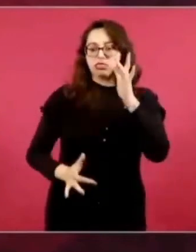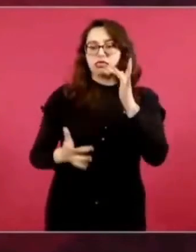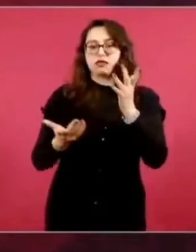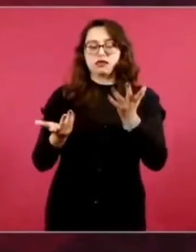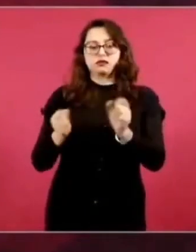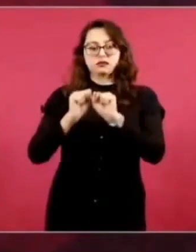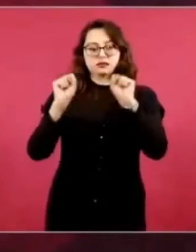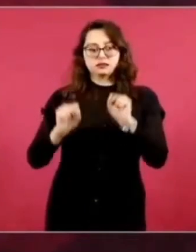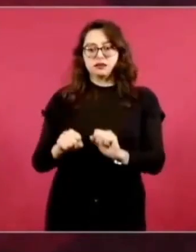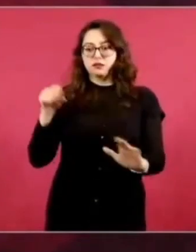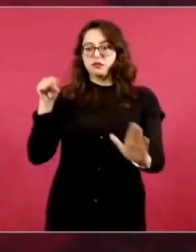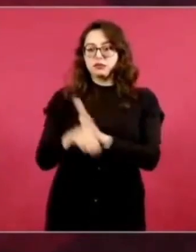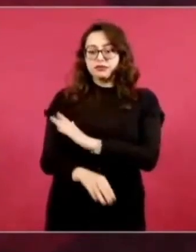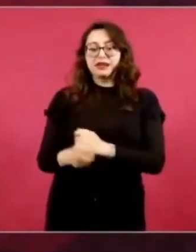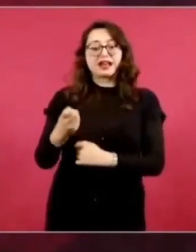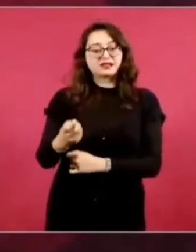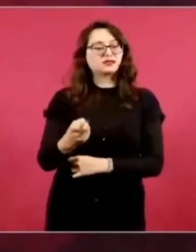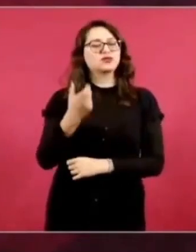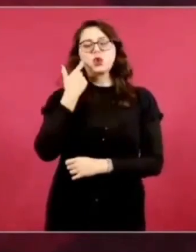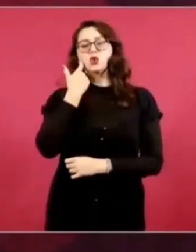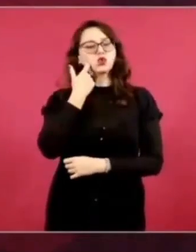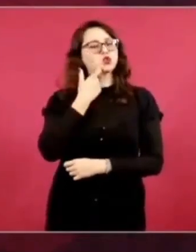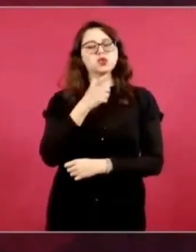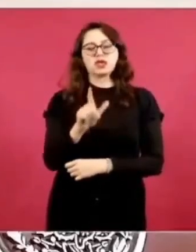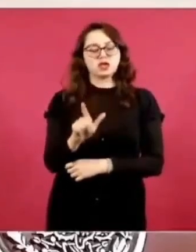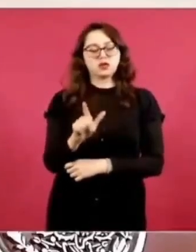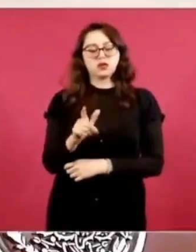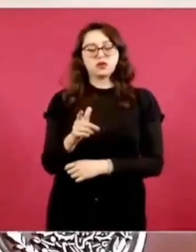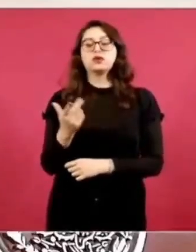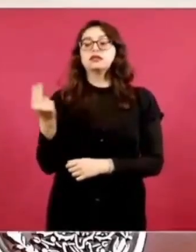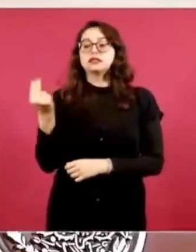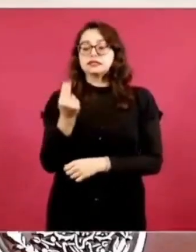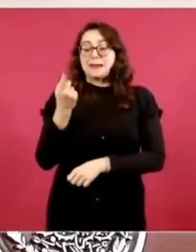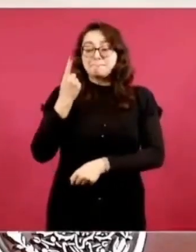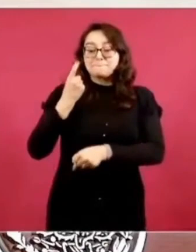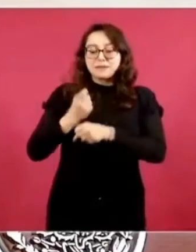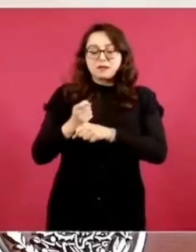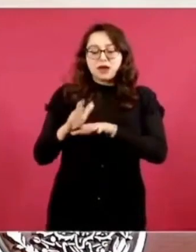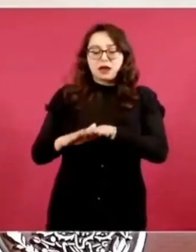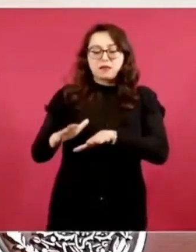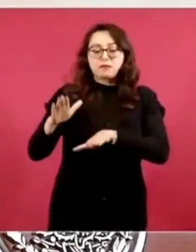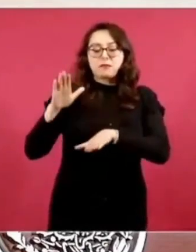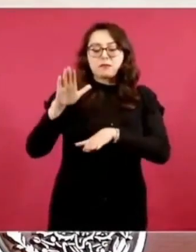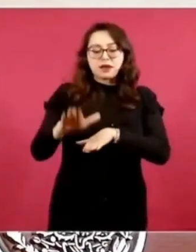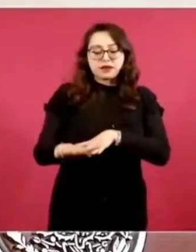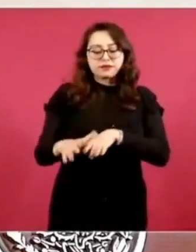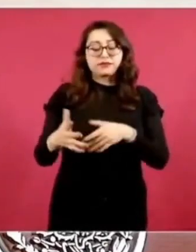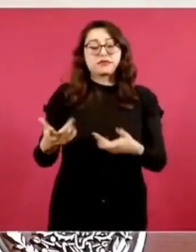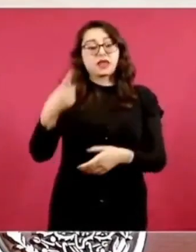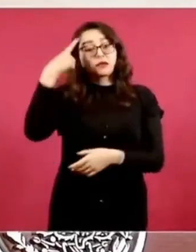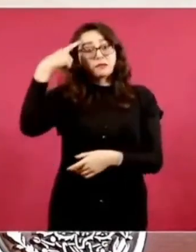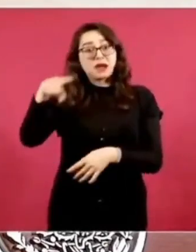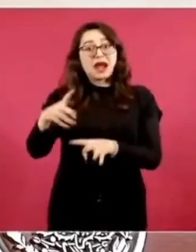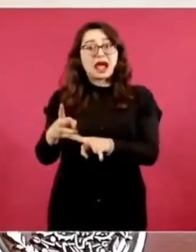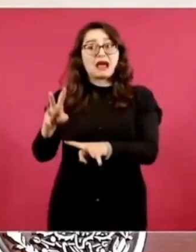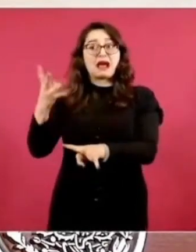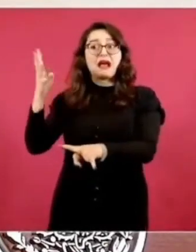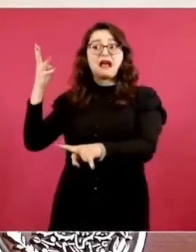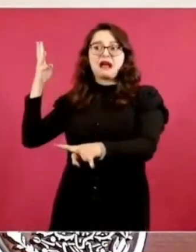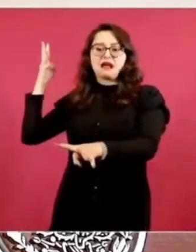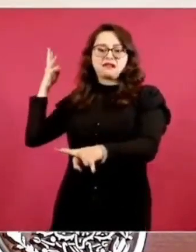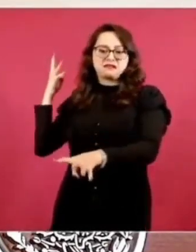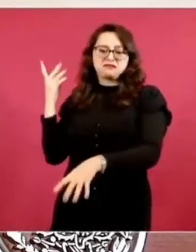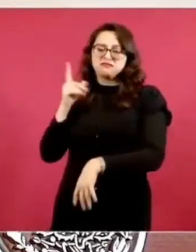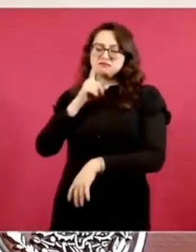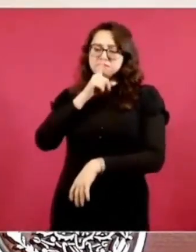O sea, queremos que funcione bien, que no tengan que hacer muchas colas, sobre todo los